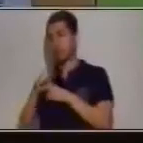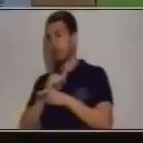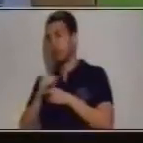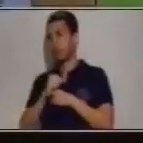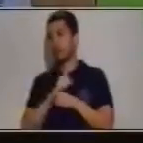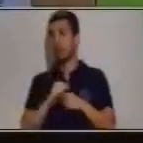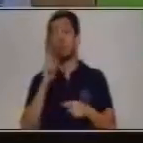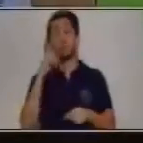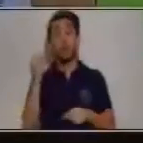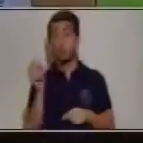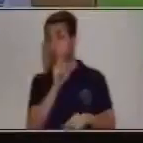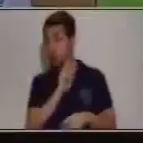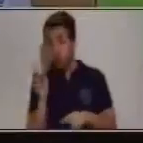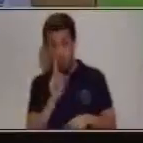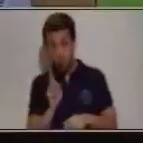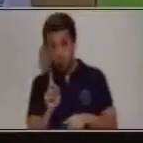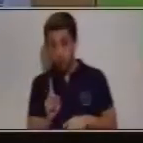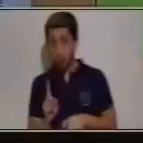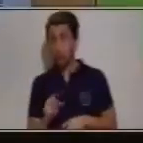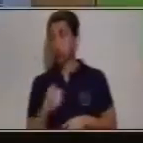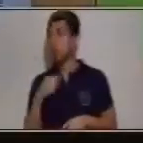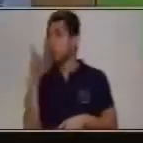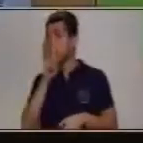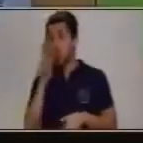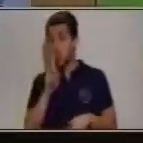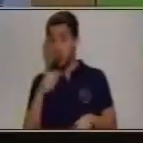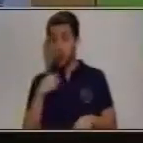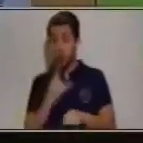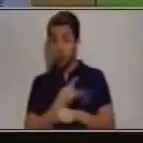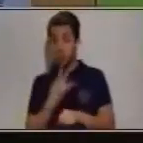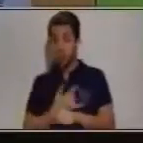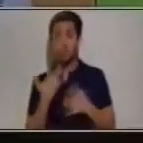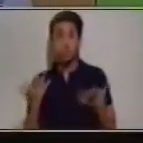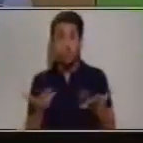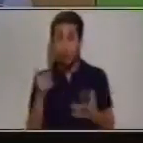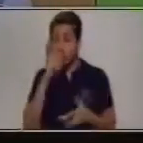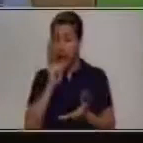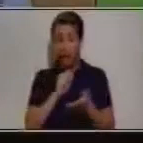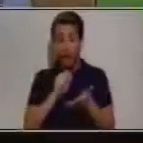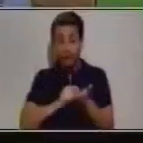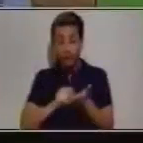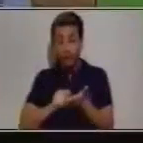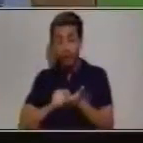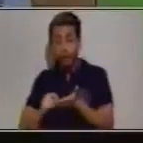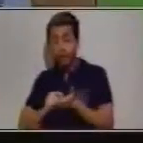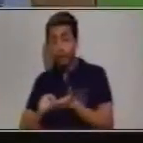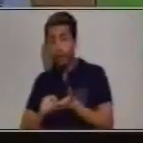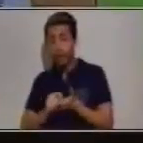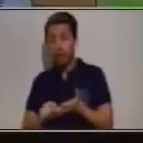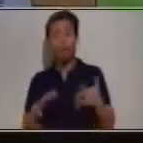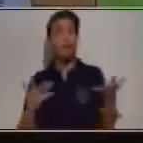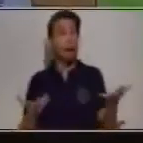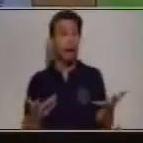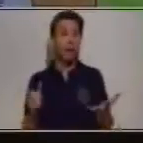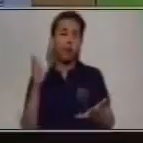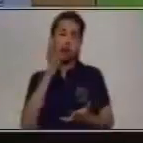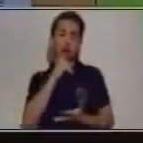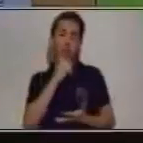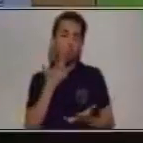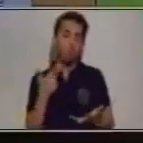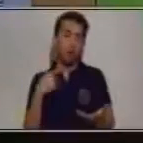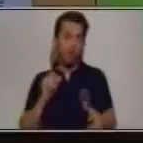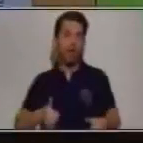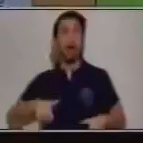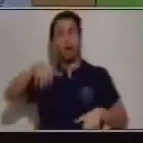porque si no la practicamos, si no la ponemos en práctica, si no ejercitamos, definitivamente no vamos a